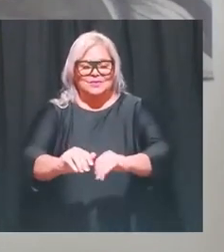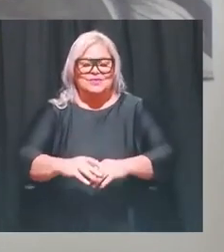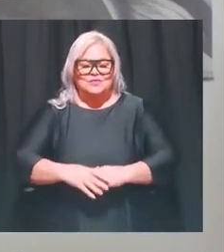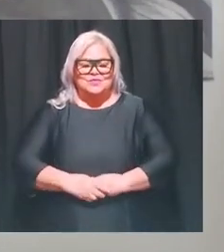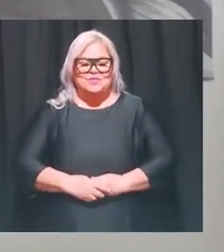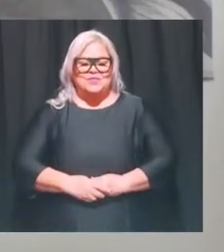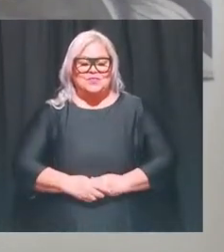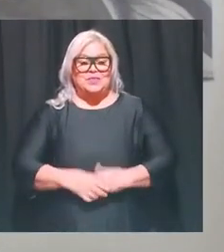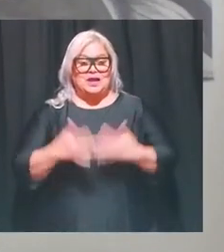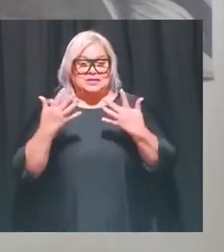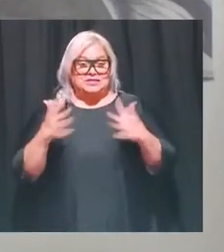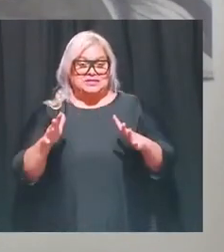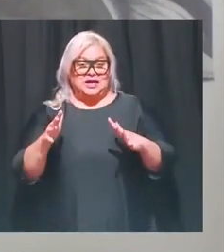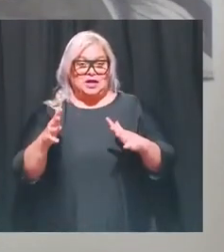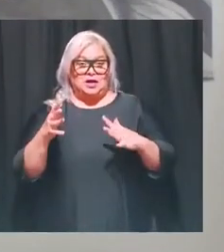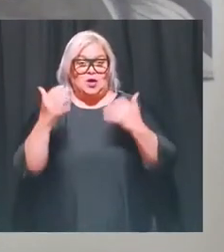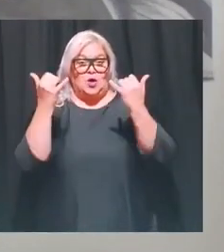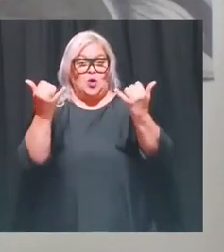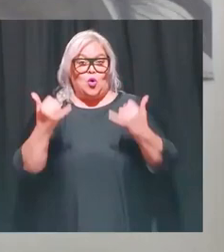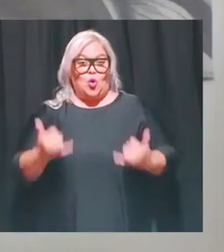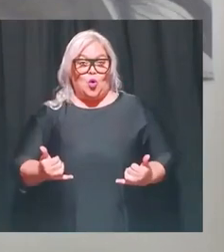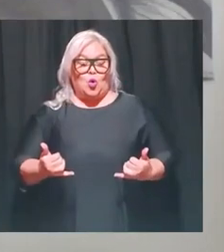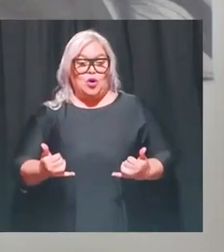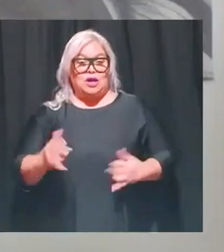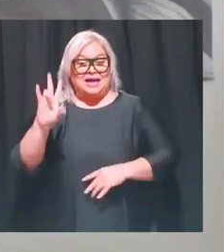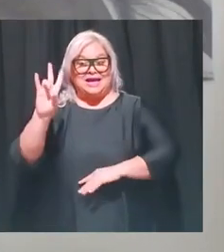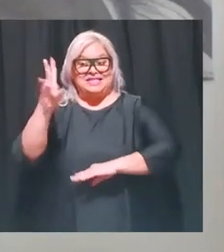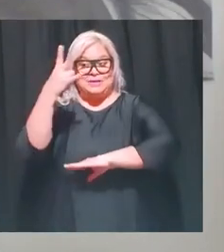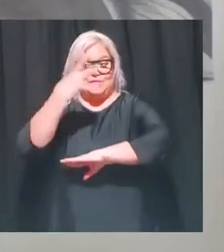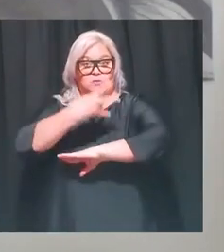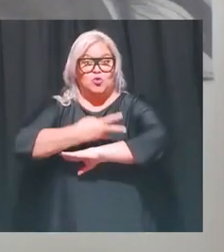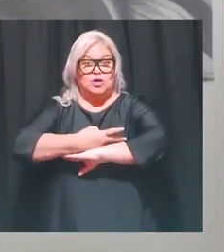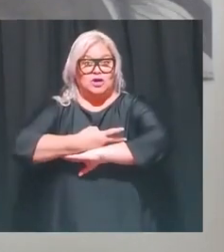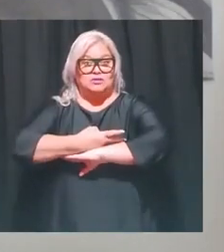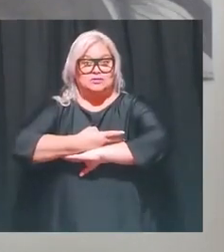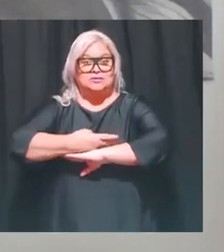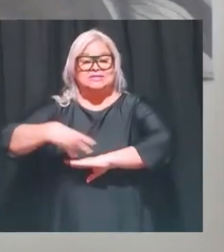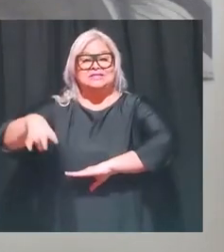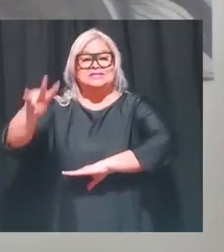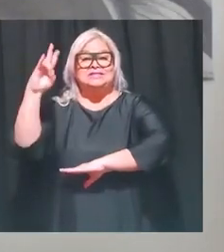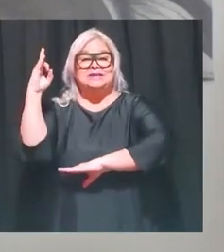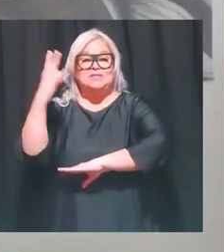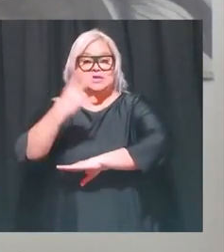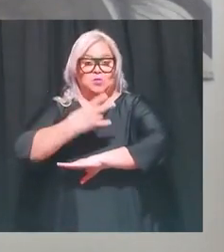Ya hoy es el séptimo día, el séptimo día.